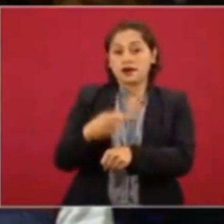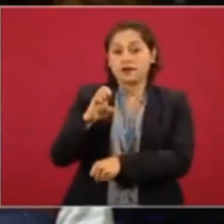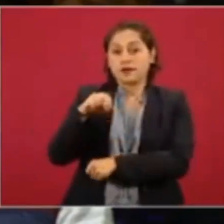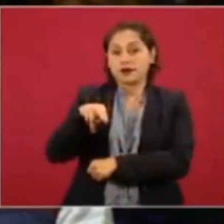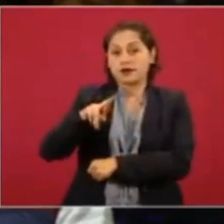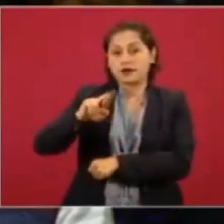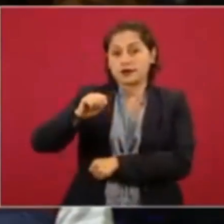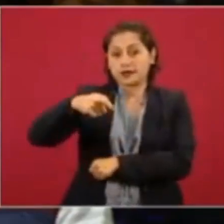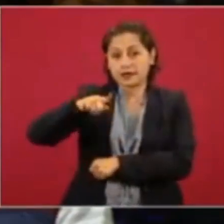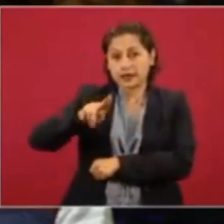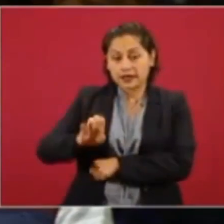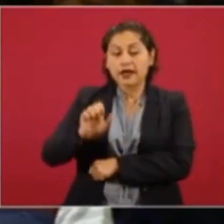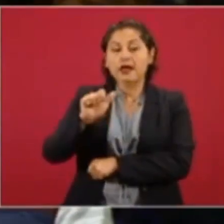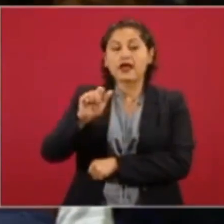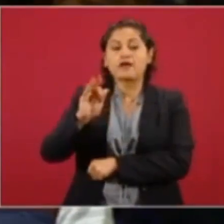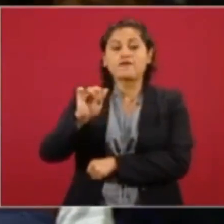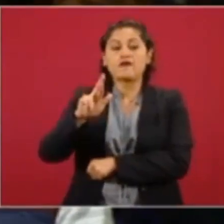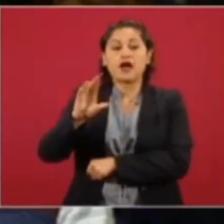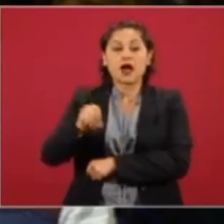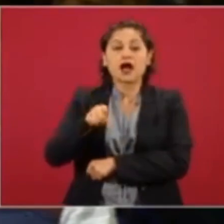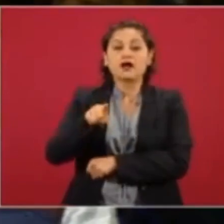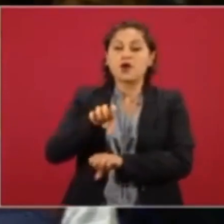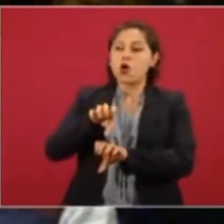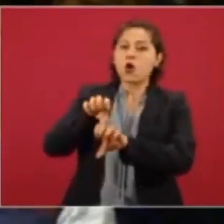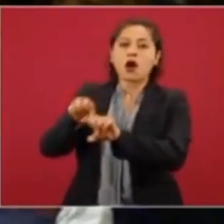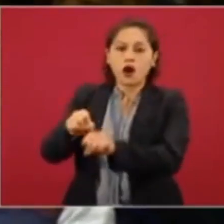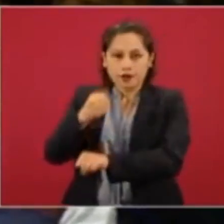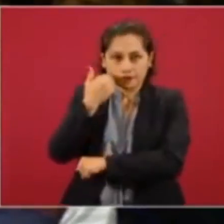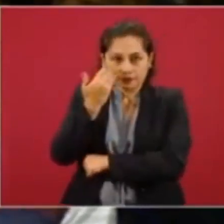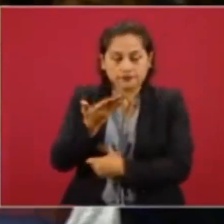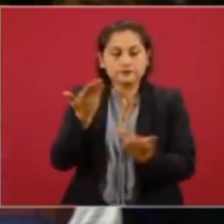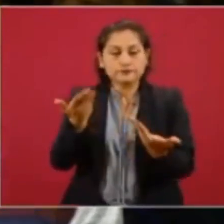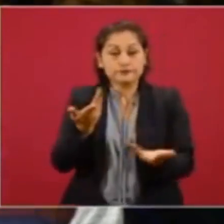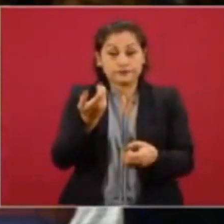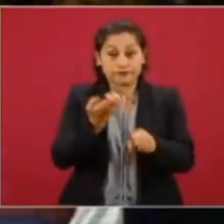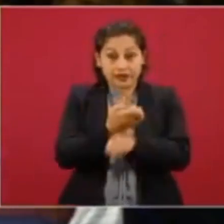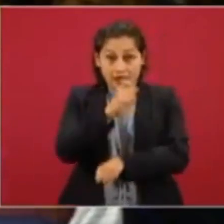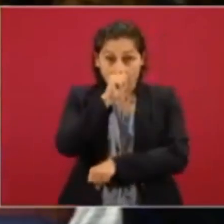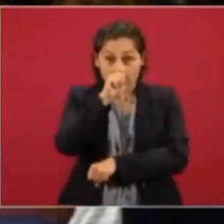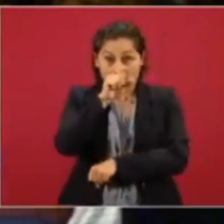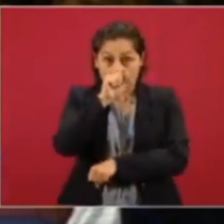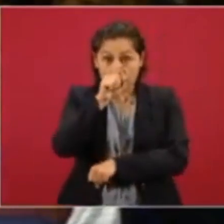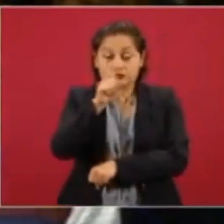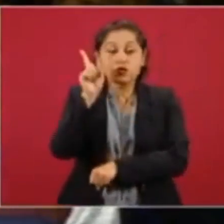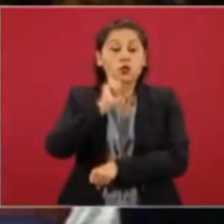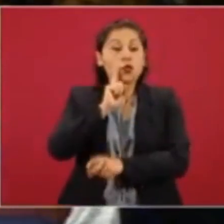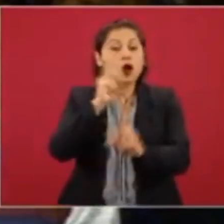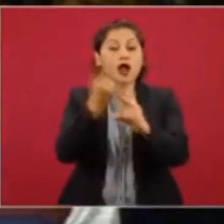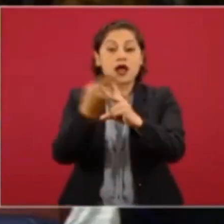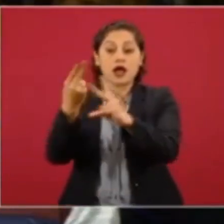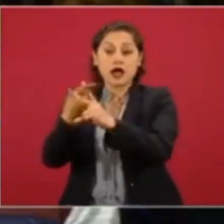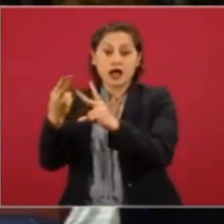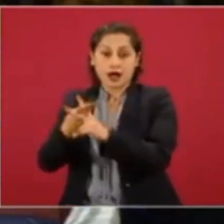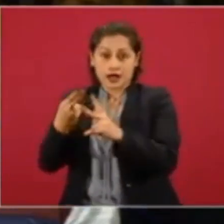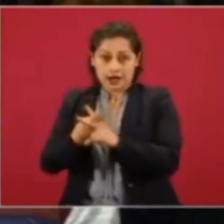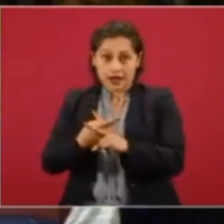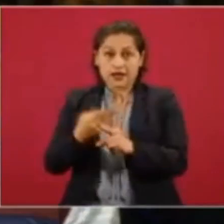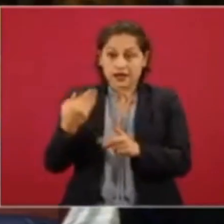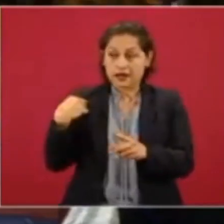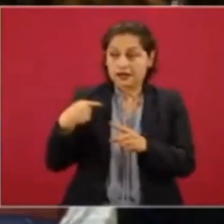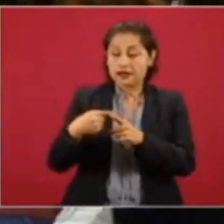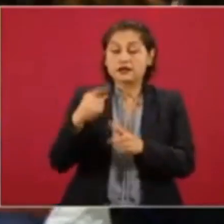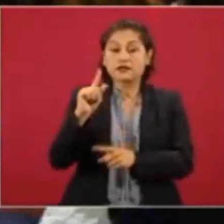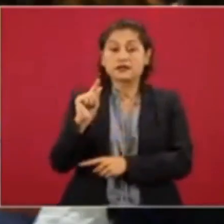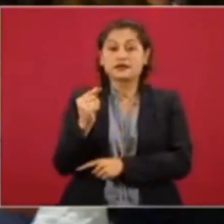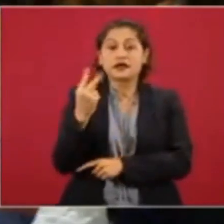Jalisco vamos en aumento en feminicidios. La semana pasada, en menos de 72 horas, se perpetraron siete